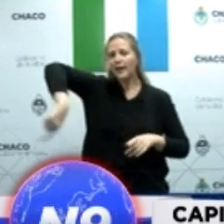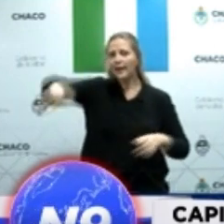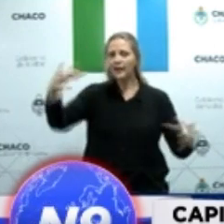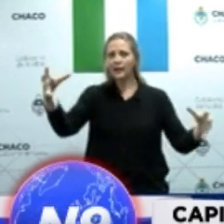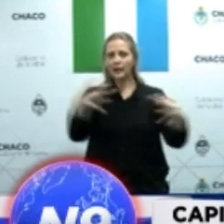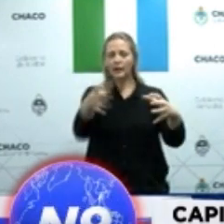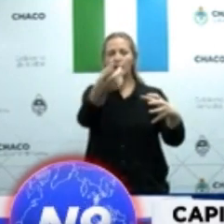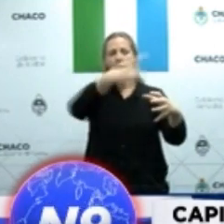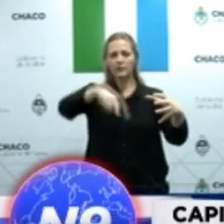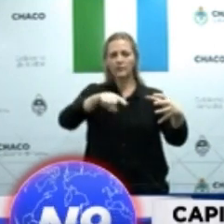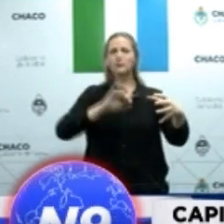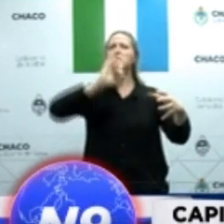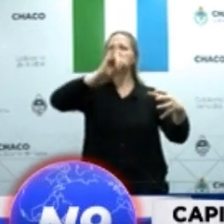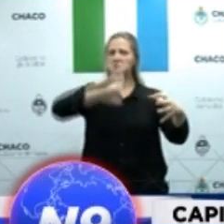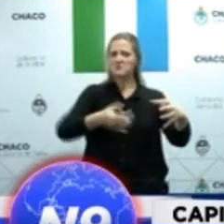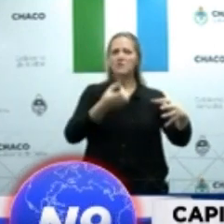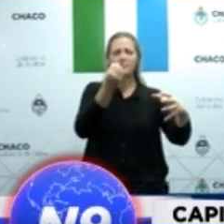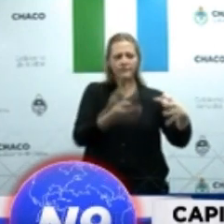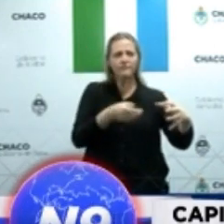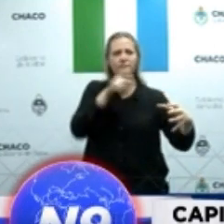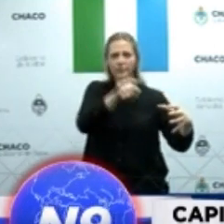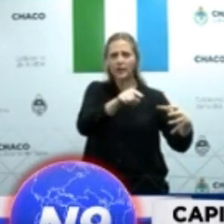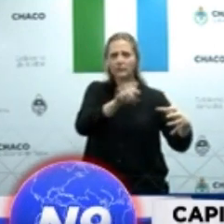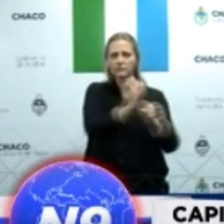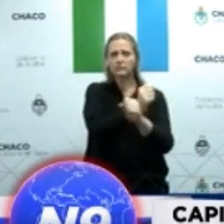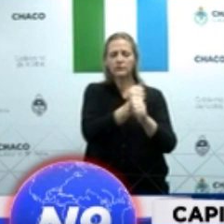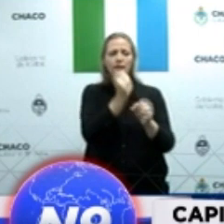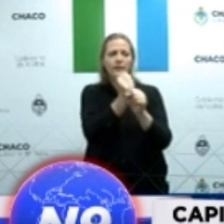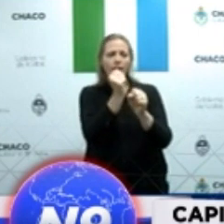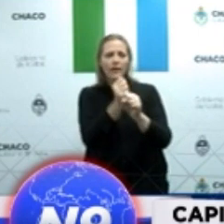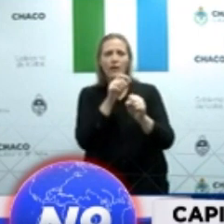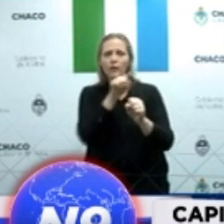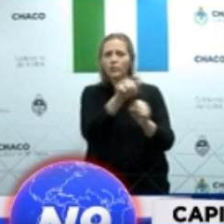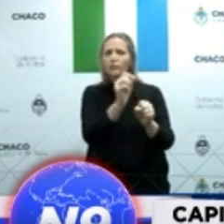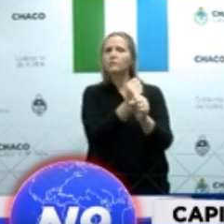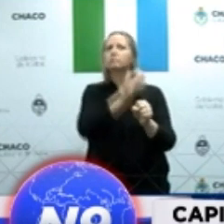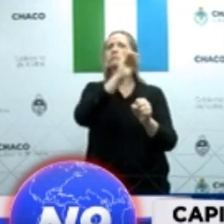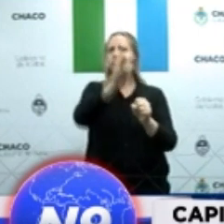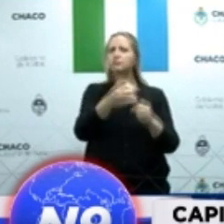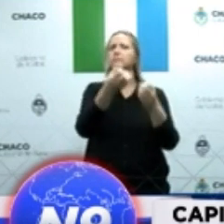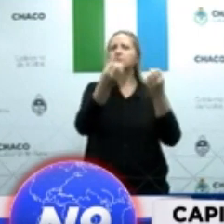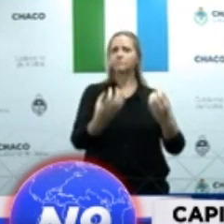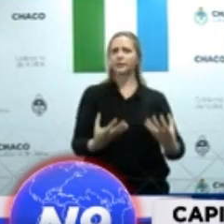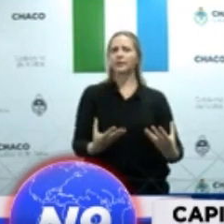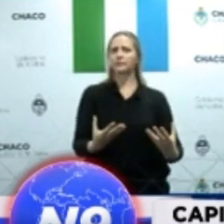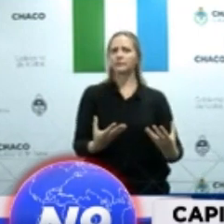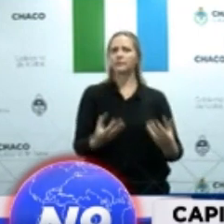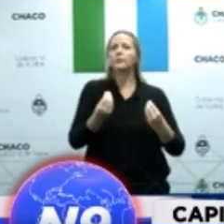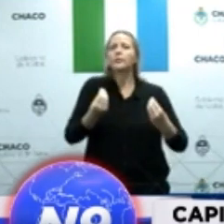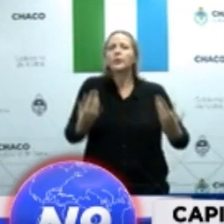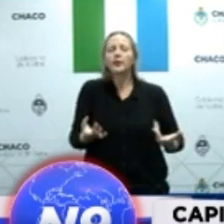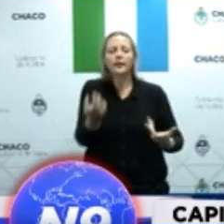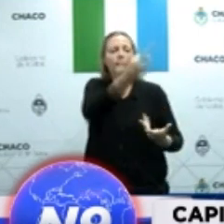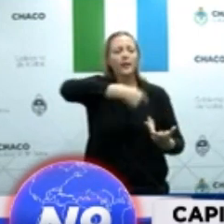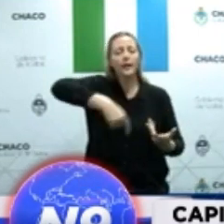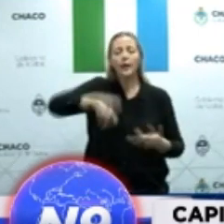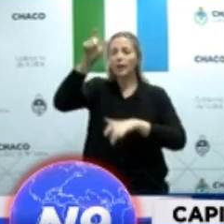precisamente porque se encargó de proteger a nuestros ciudadanos y a nuestros habitantes. Y la verdad es que